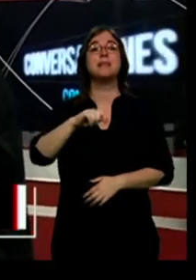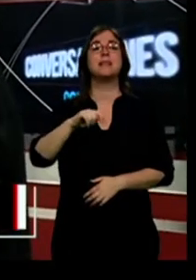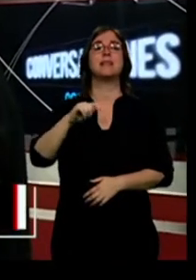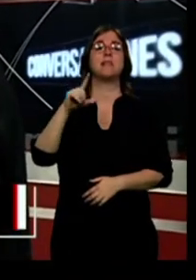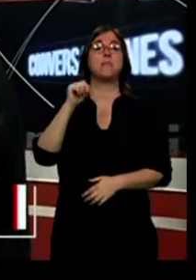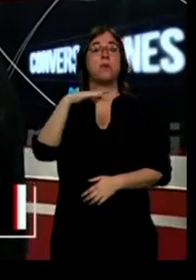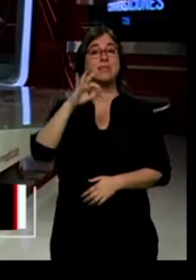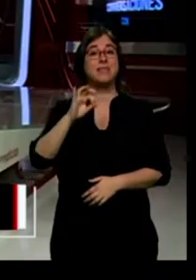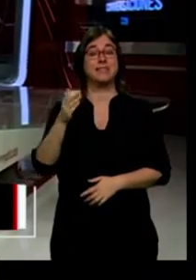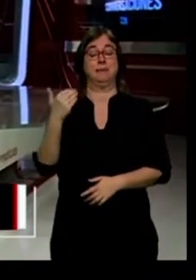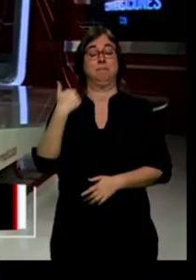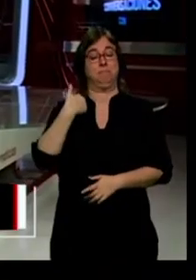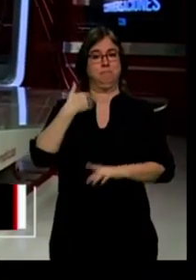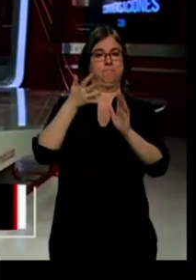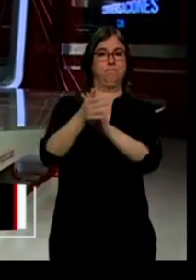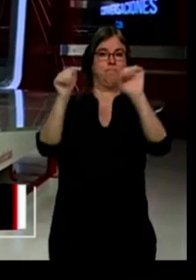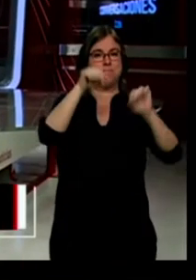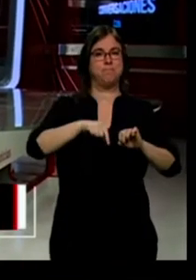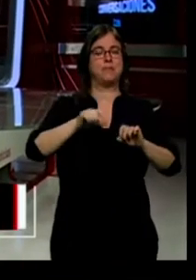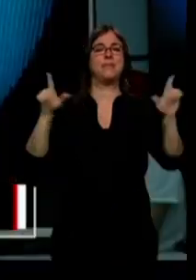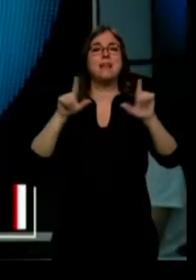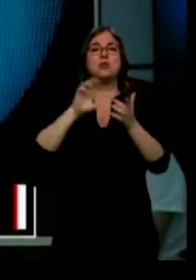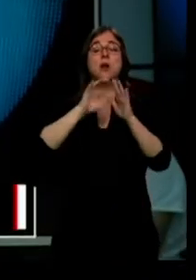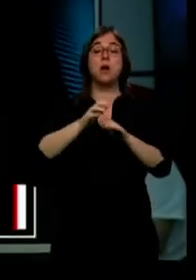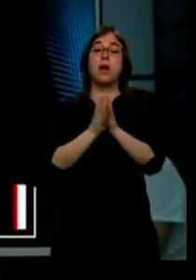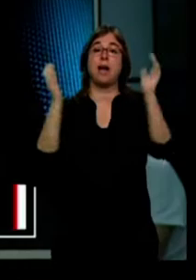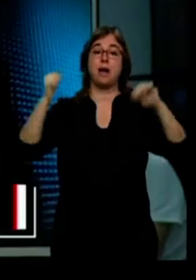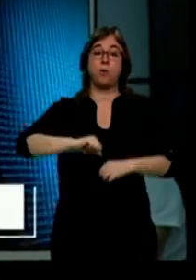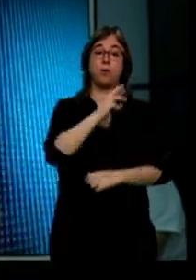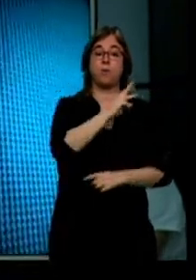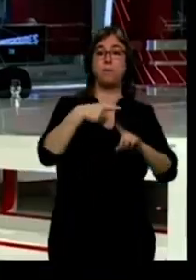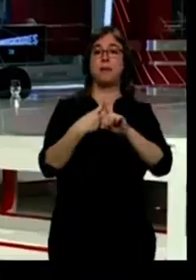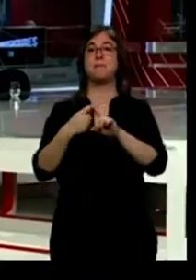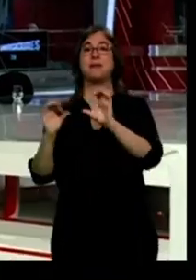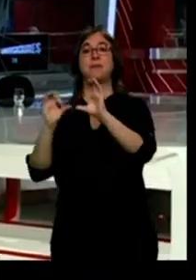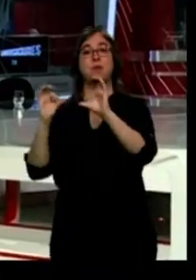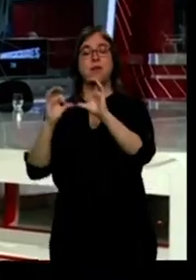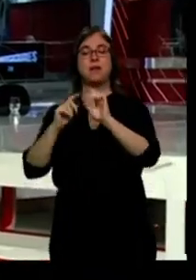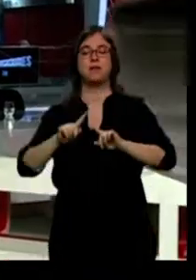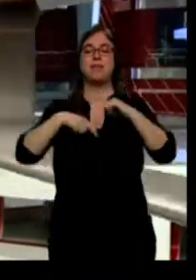León Televisión que el acuerdo que están negociando PP y Ciudadanos supondrá un cambio para la comunidad.